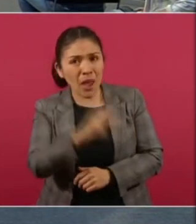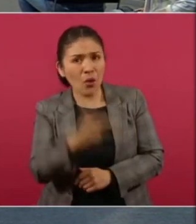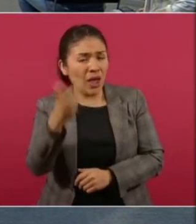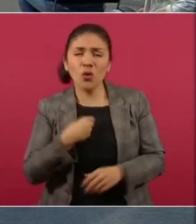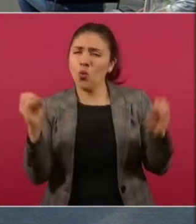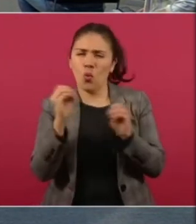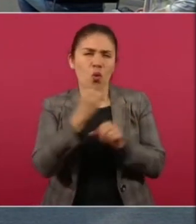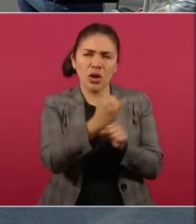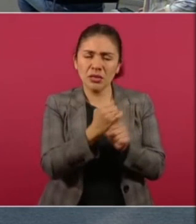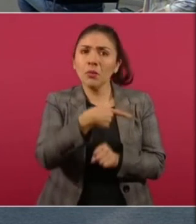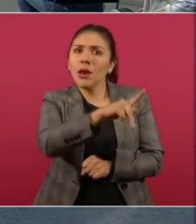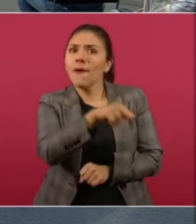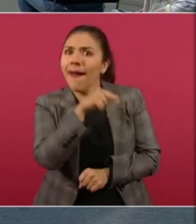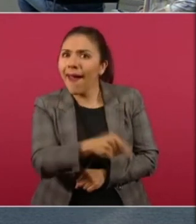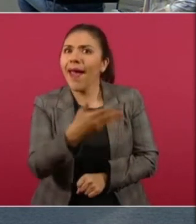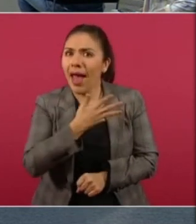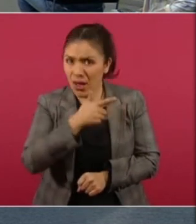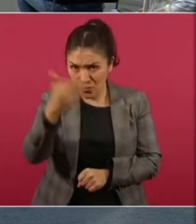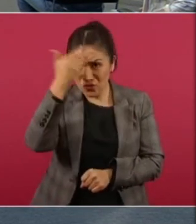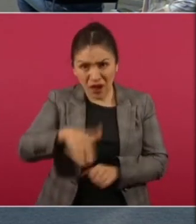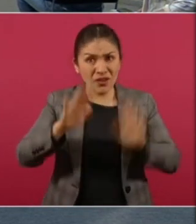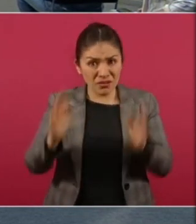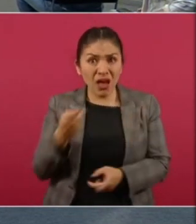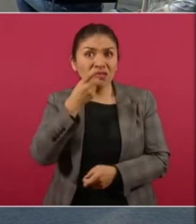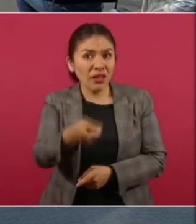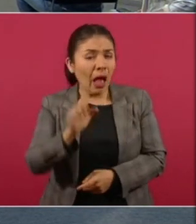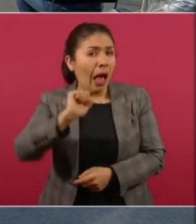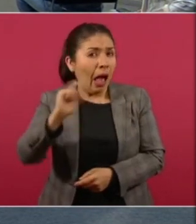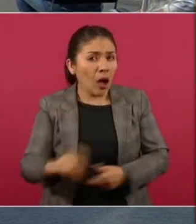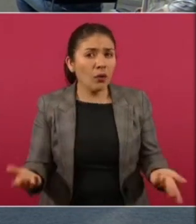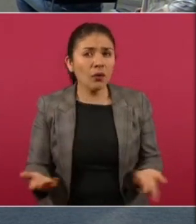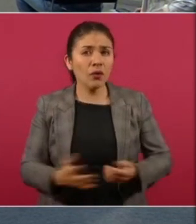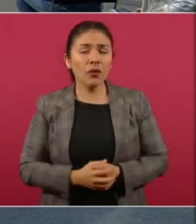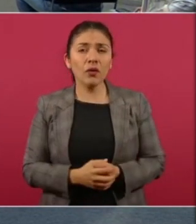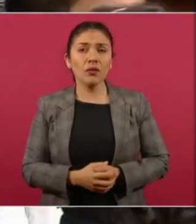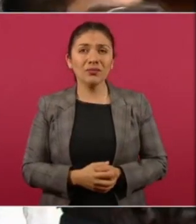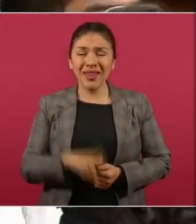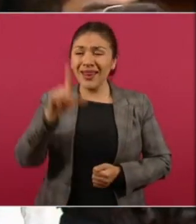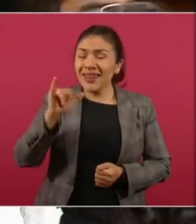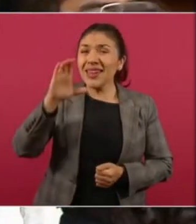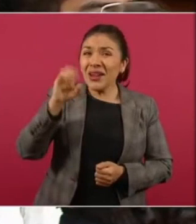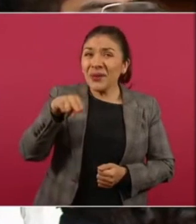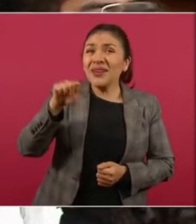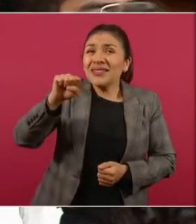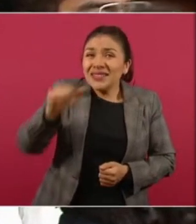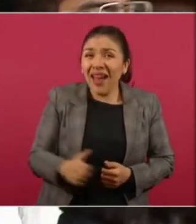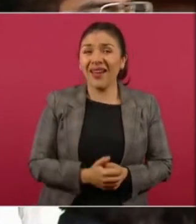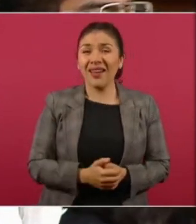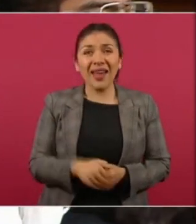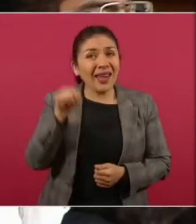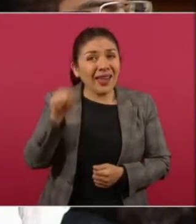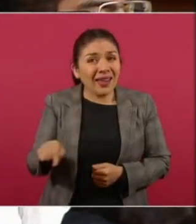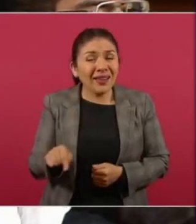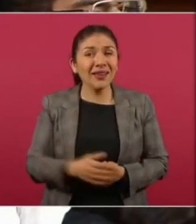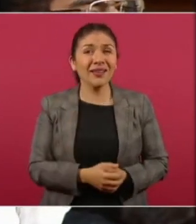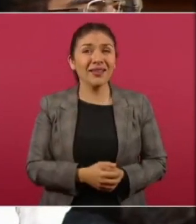no lo investigo, pero pues ahí está usted, no sé si ya se lo comentaron. Y Liconza, presidente, Liconza, que es